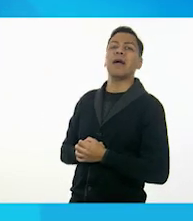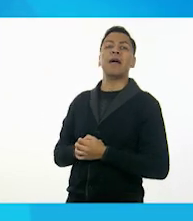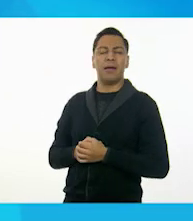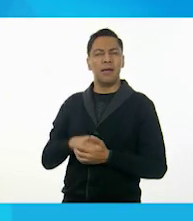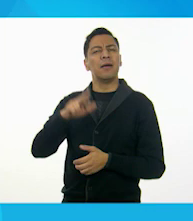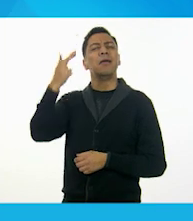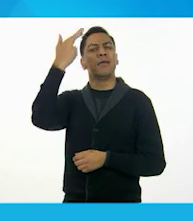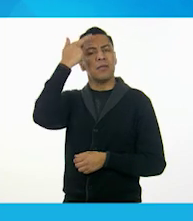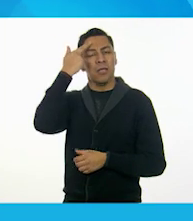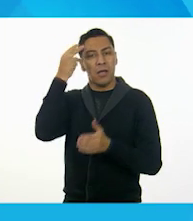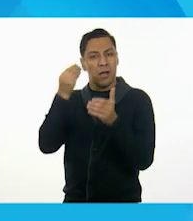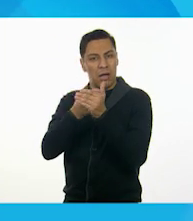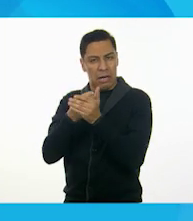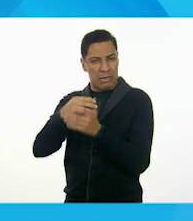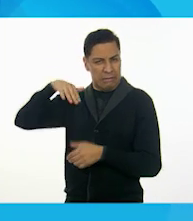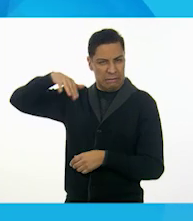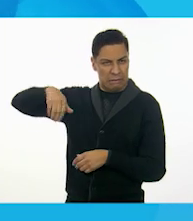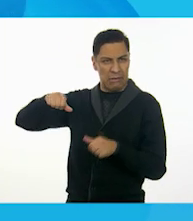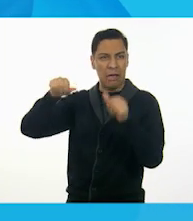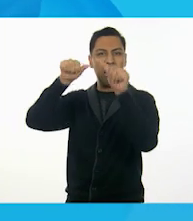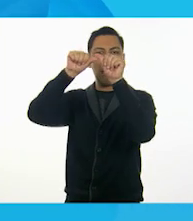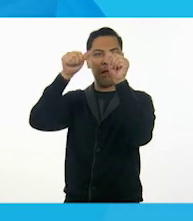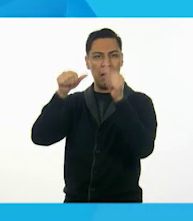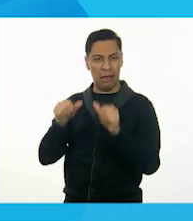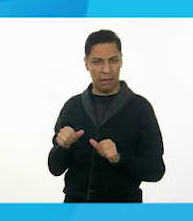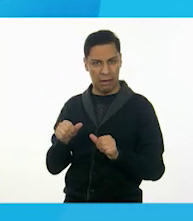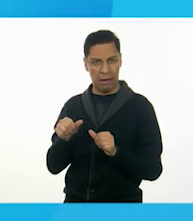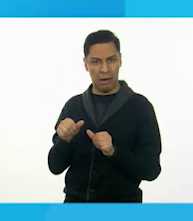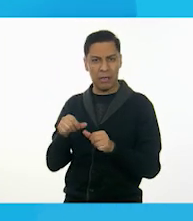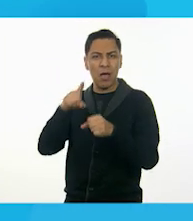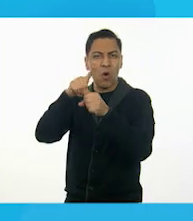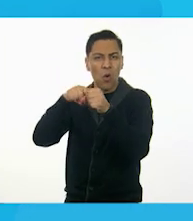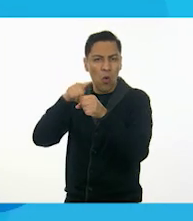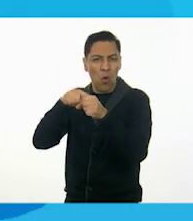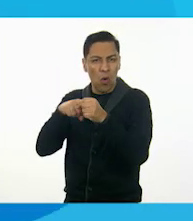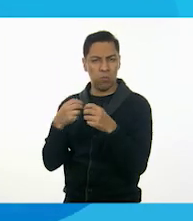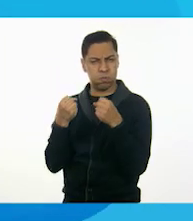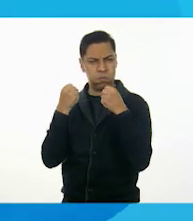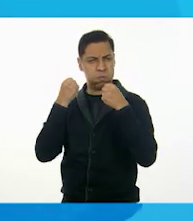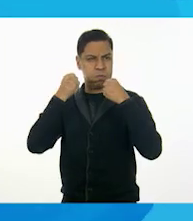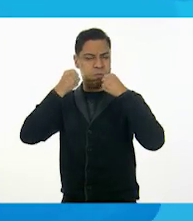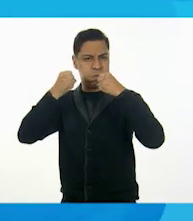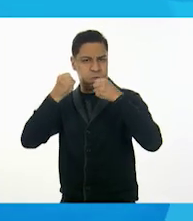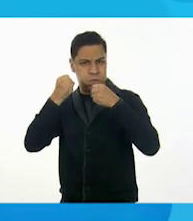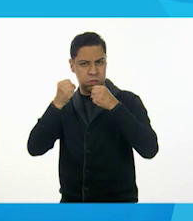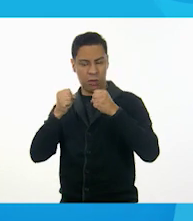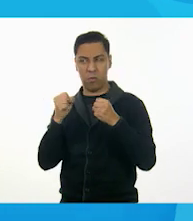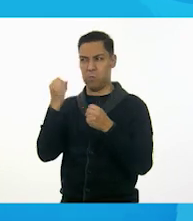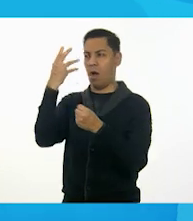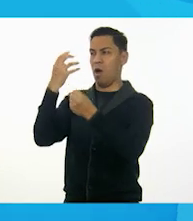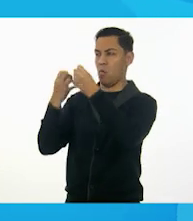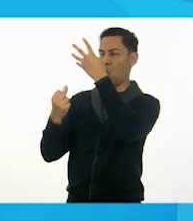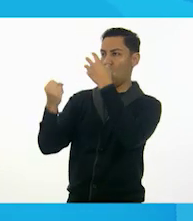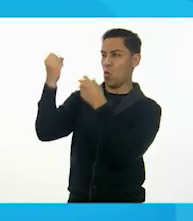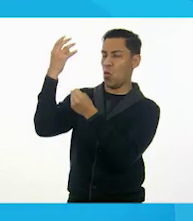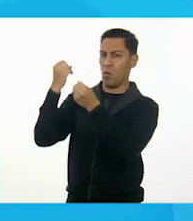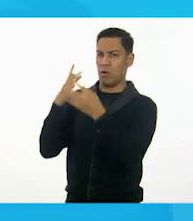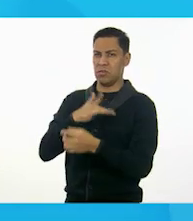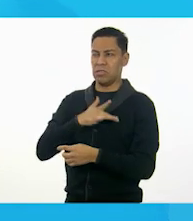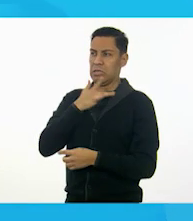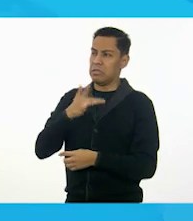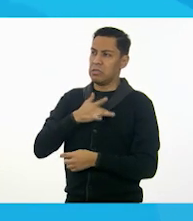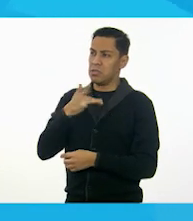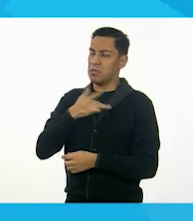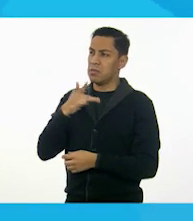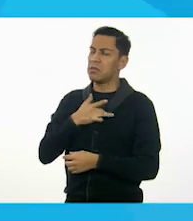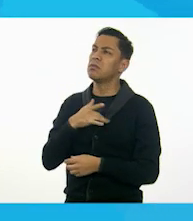acuerdo bien de mis clases de arte, estoy viendo muchos colores cálidos. Los colores cálidos nos dan justamente esa sensación